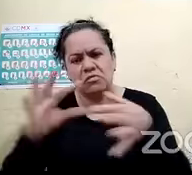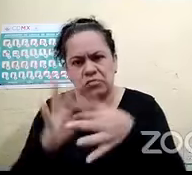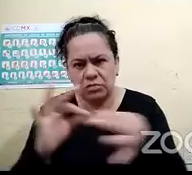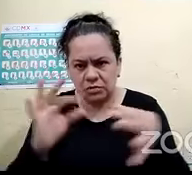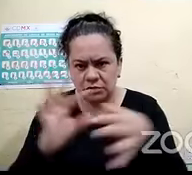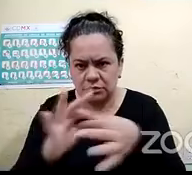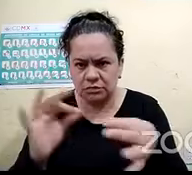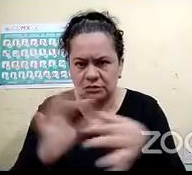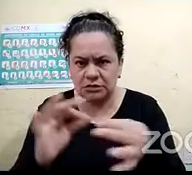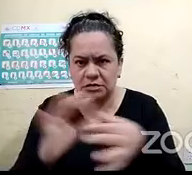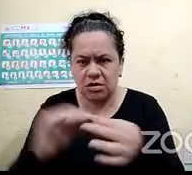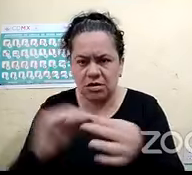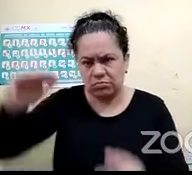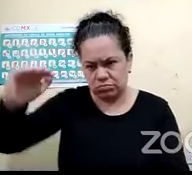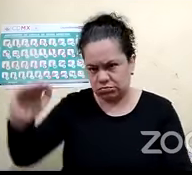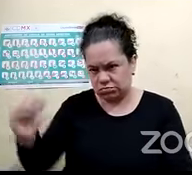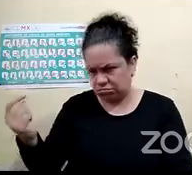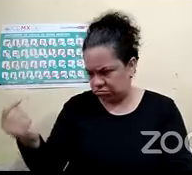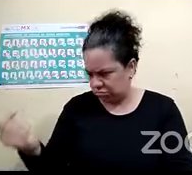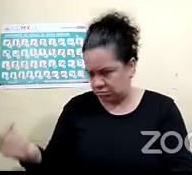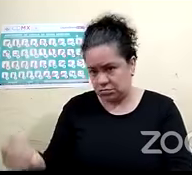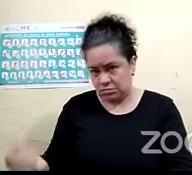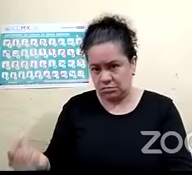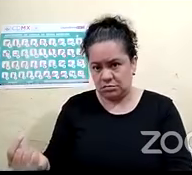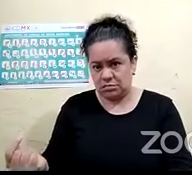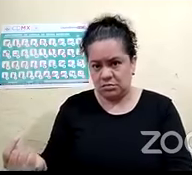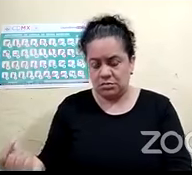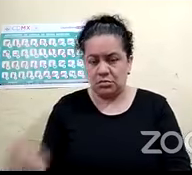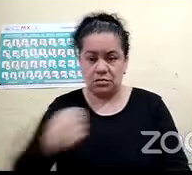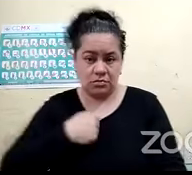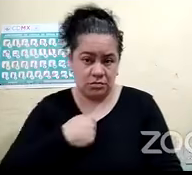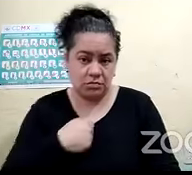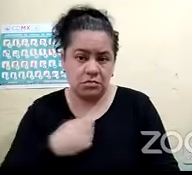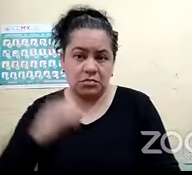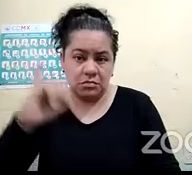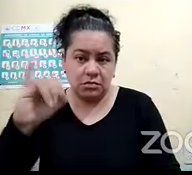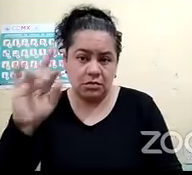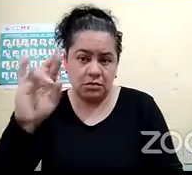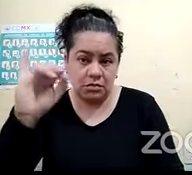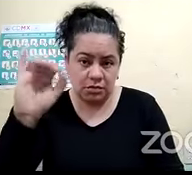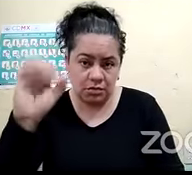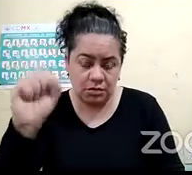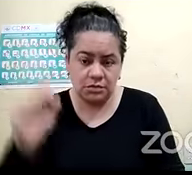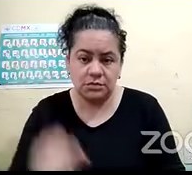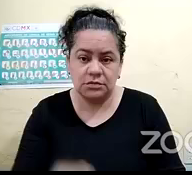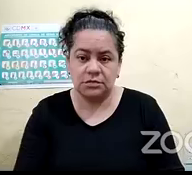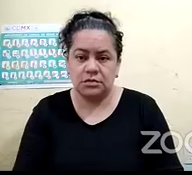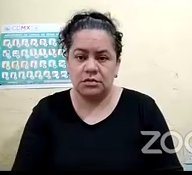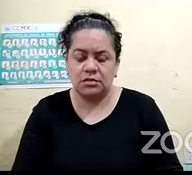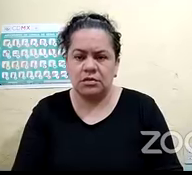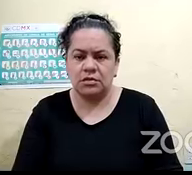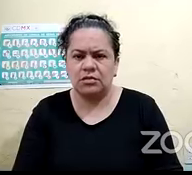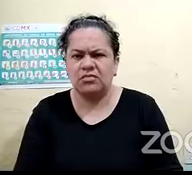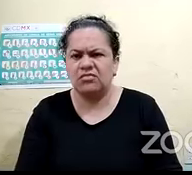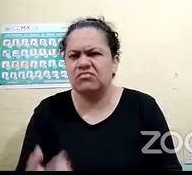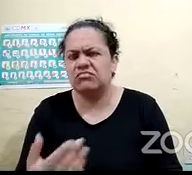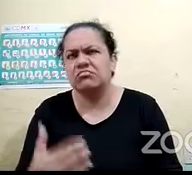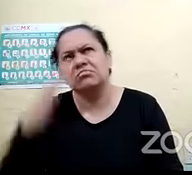chica, desde muy pequeña, mi intención siempre fue